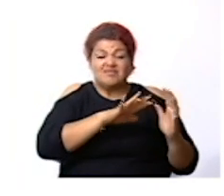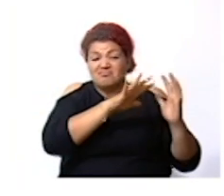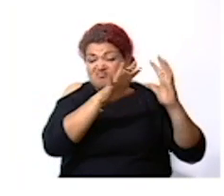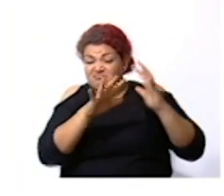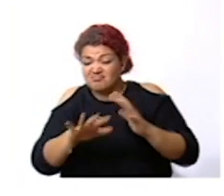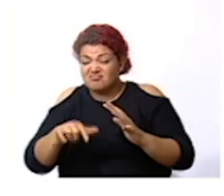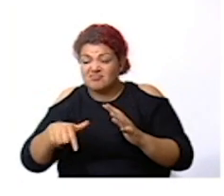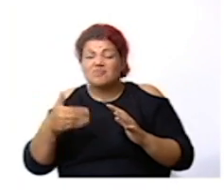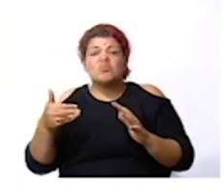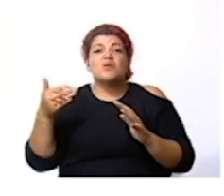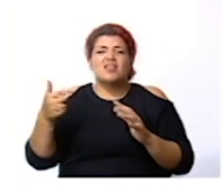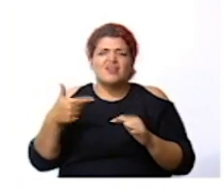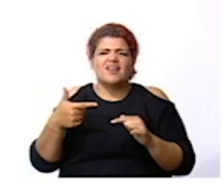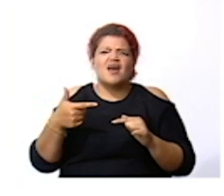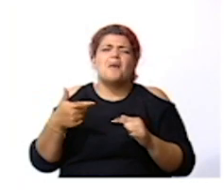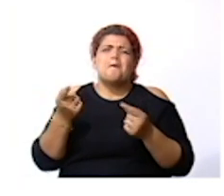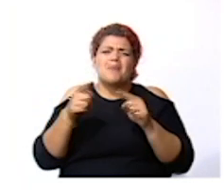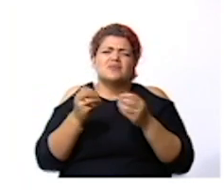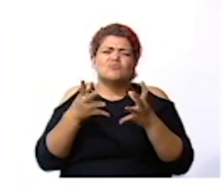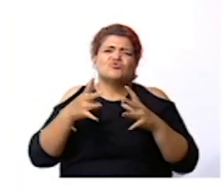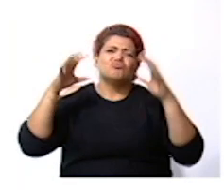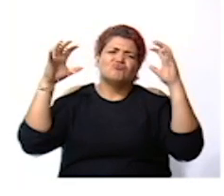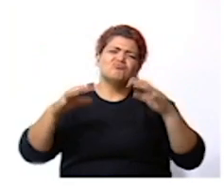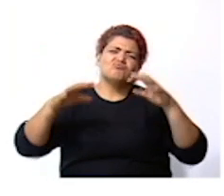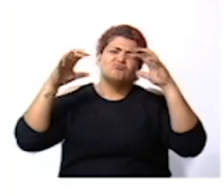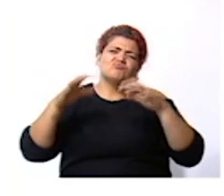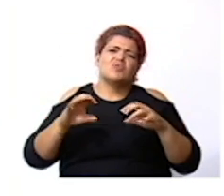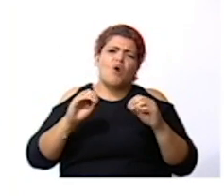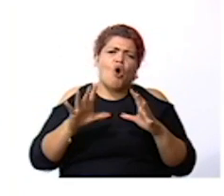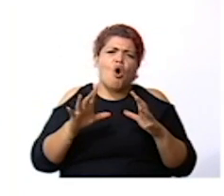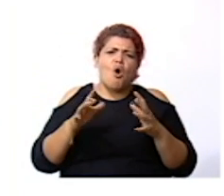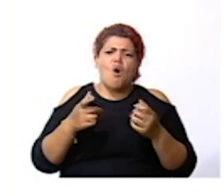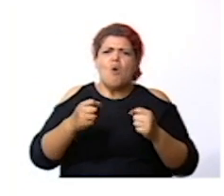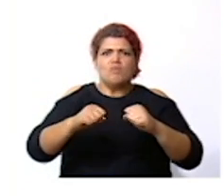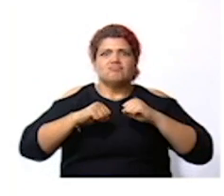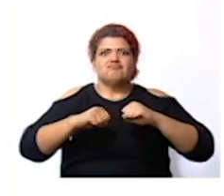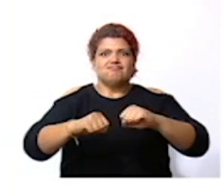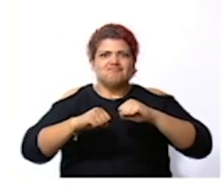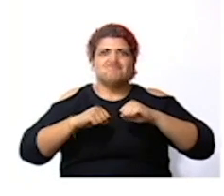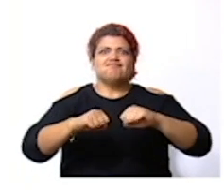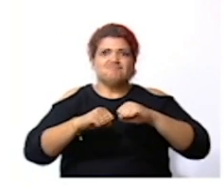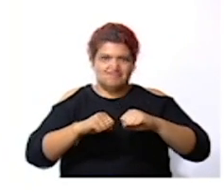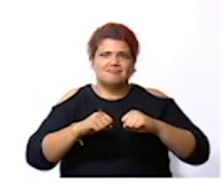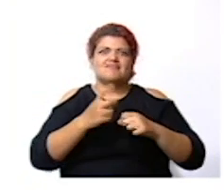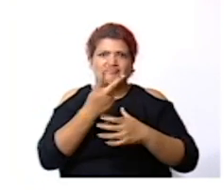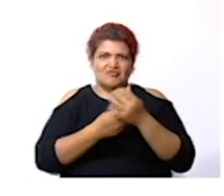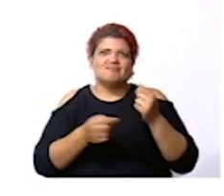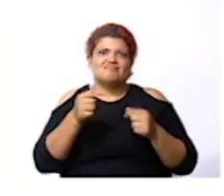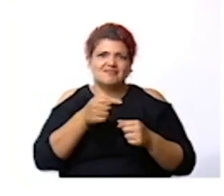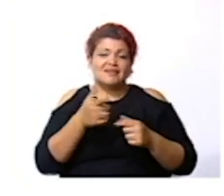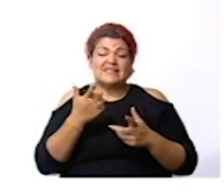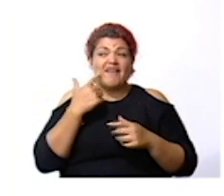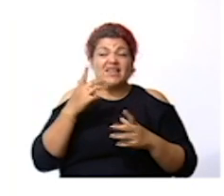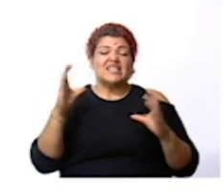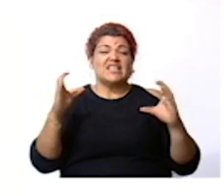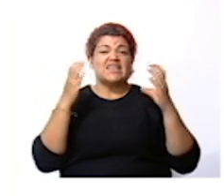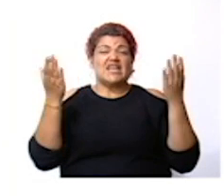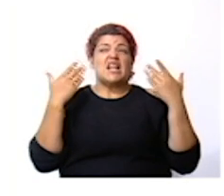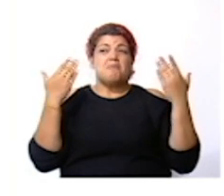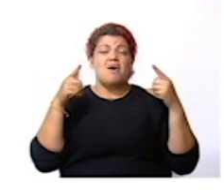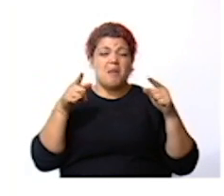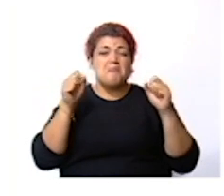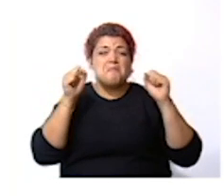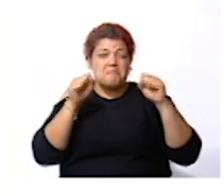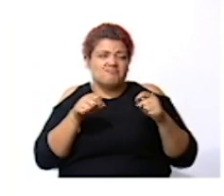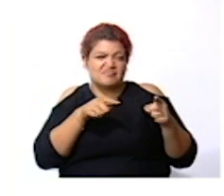presentan sobre todo en época lluviosa o durante periodos de actividad sísmica el clima es uno de los factores que favorece su